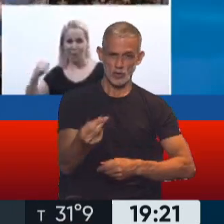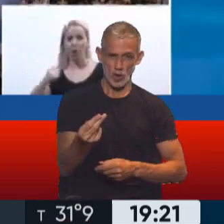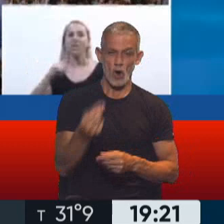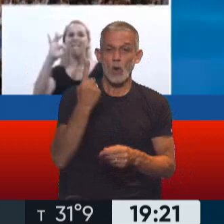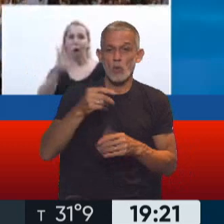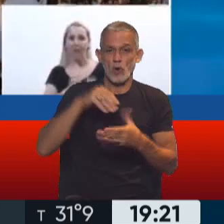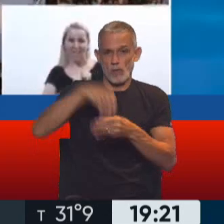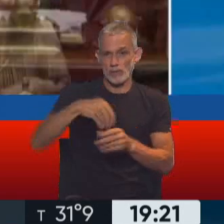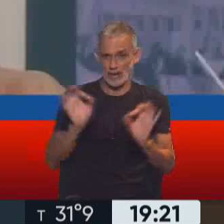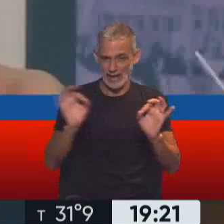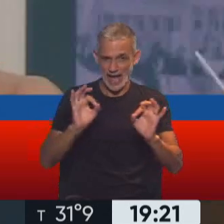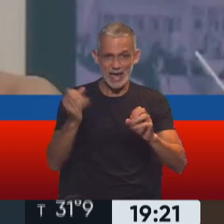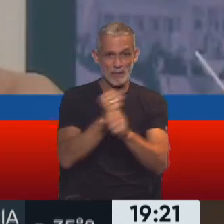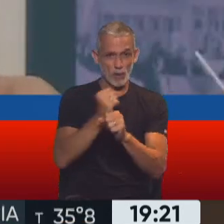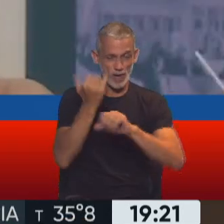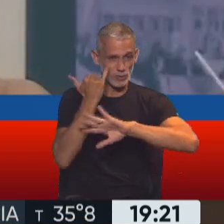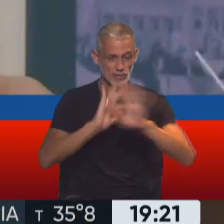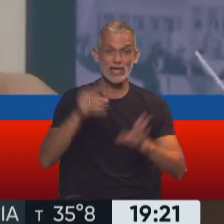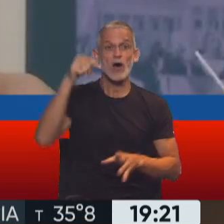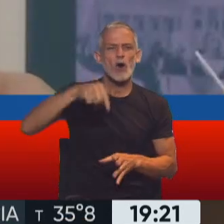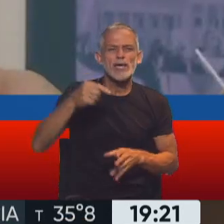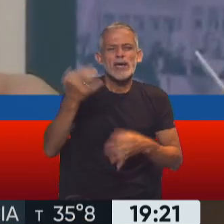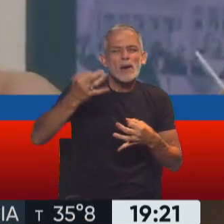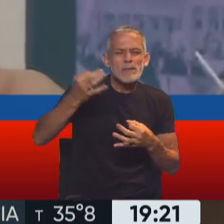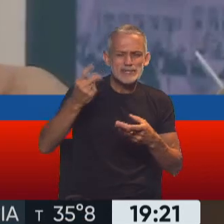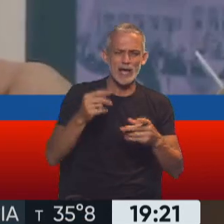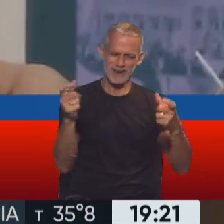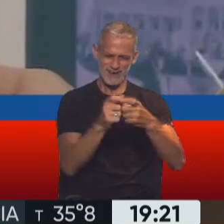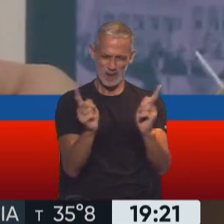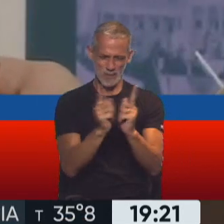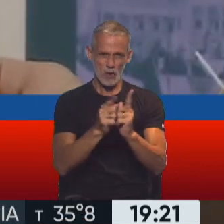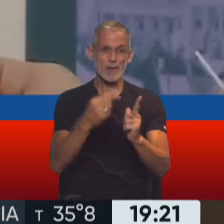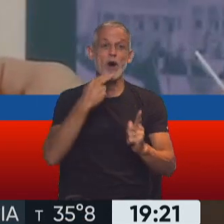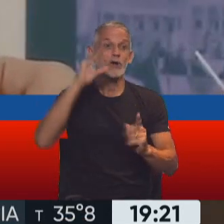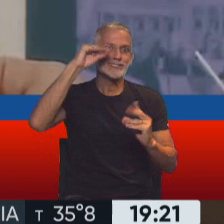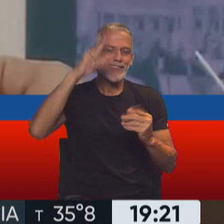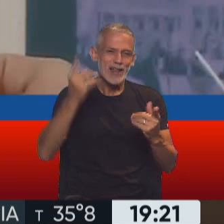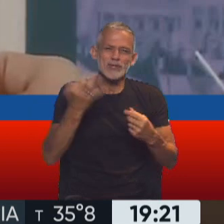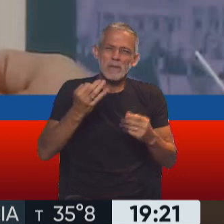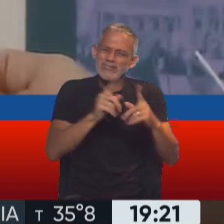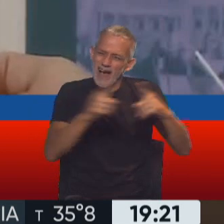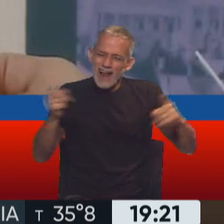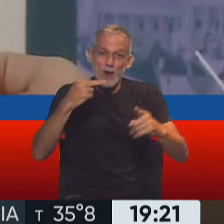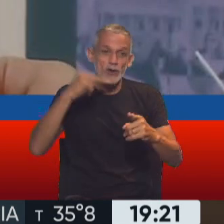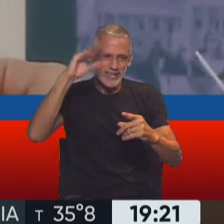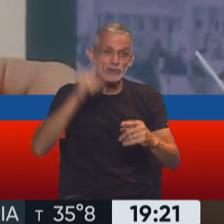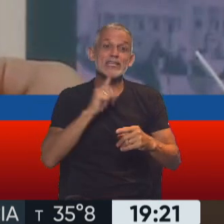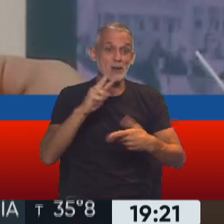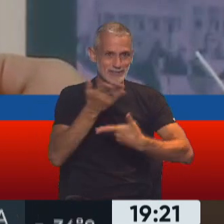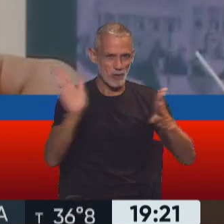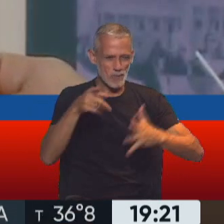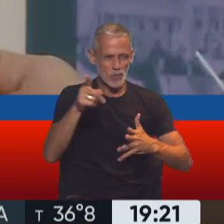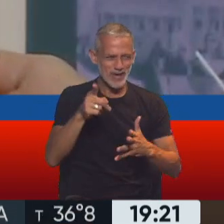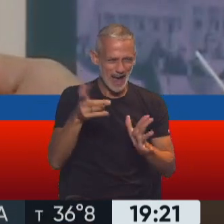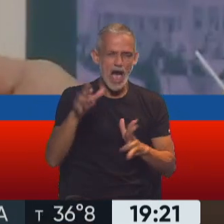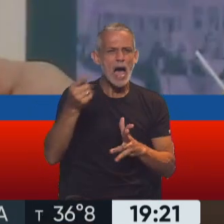abstención resulta aprobado. Hoy se va a hacer un especial en la TV pública a las 11 de la noche, donde trata de traer